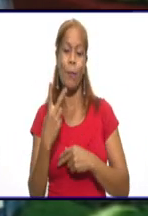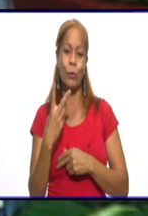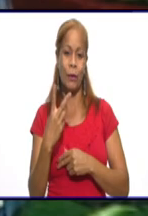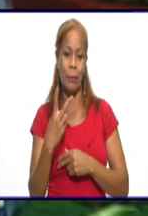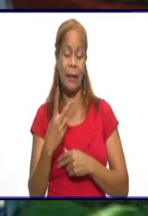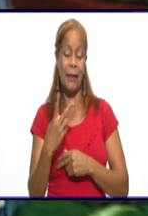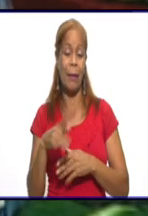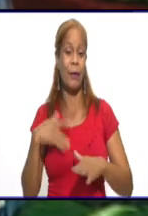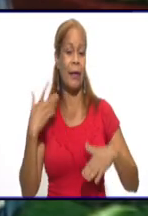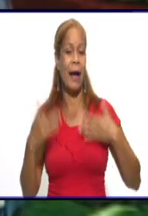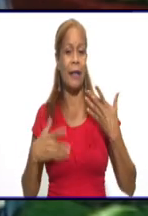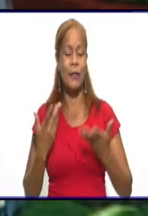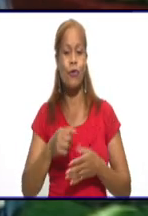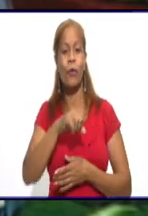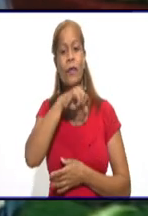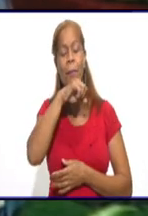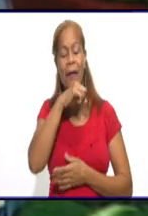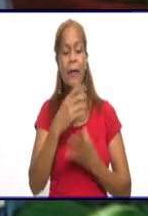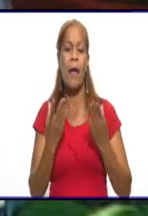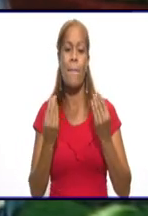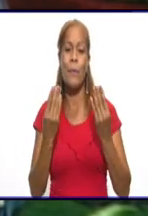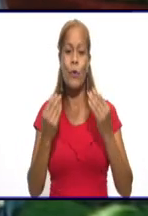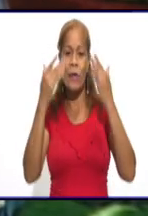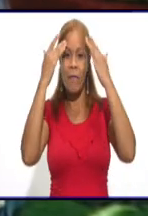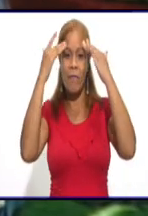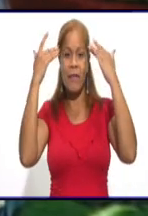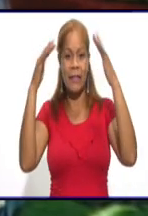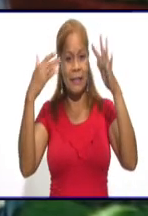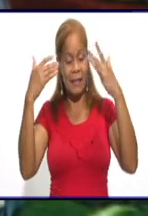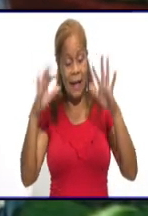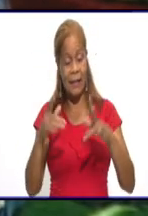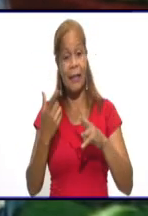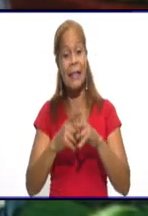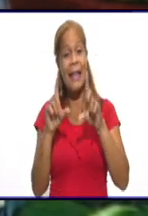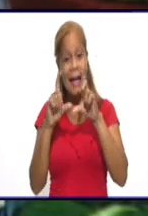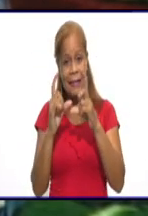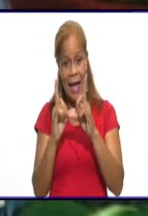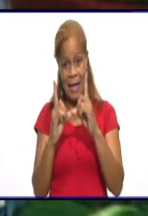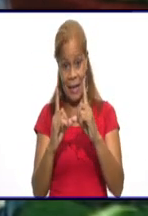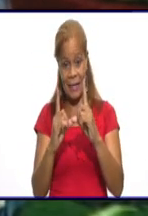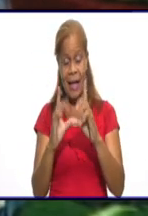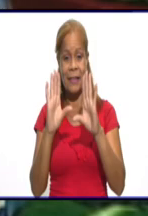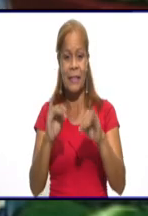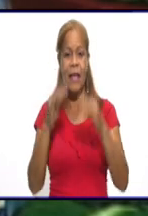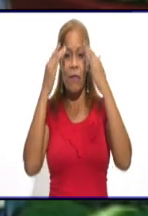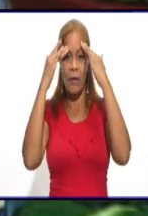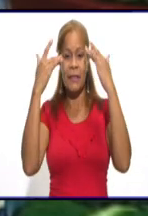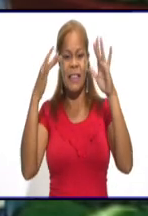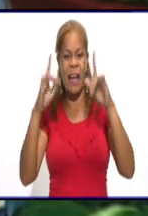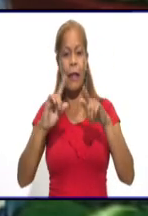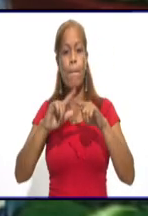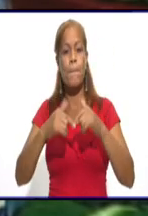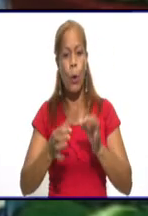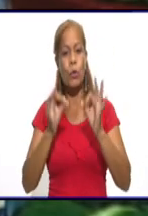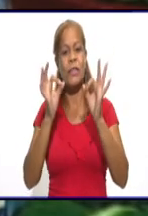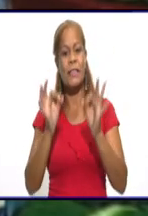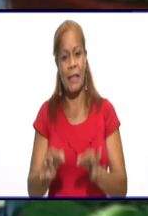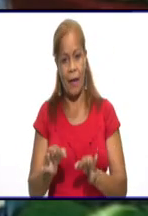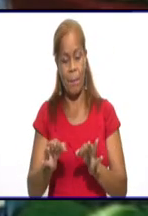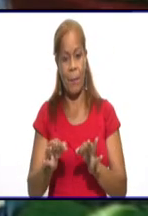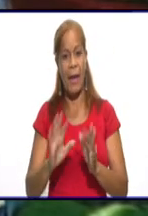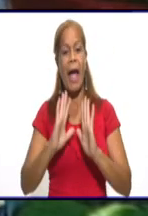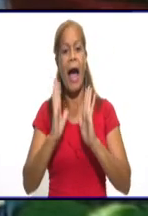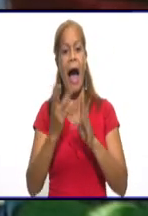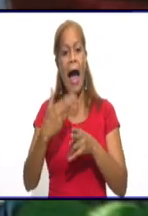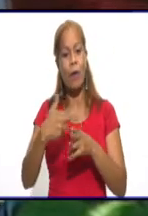el hogar. Muchas felicidades. Y la tarjeta dice, felicidades por siempre a nombre del Departamento Informativo